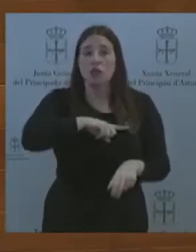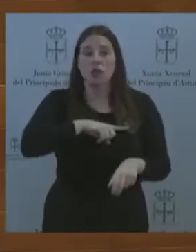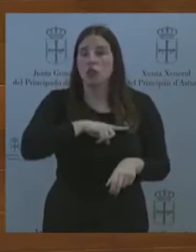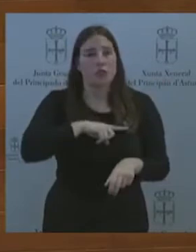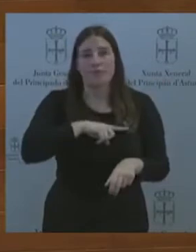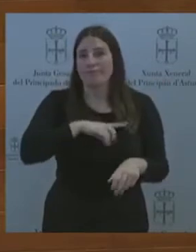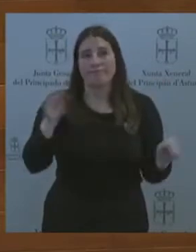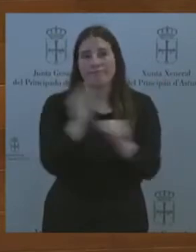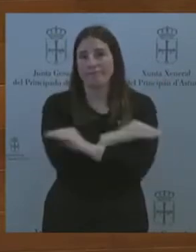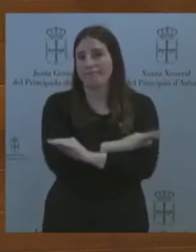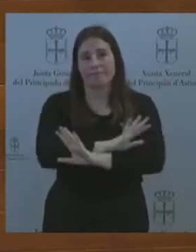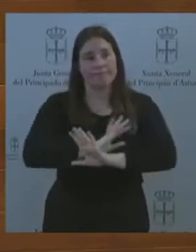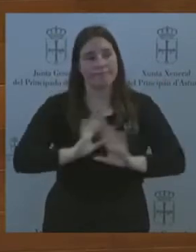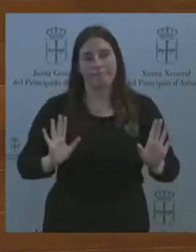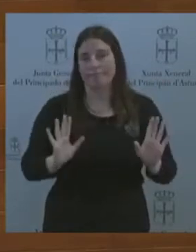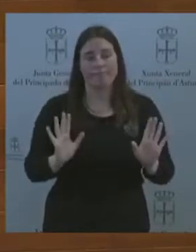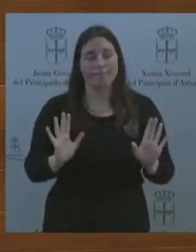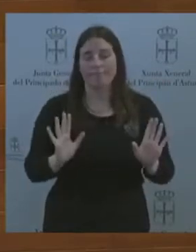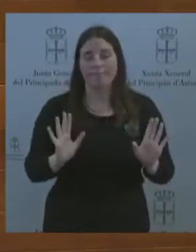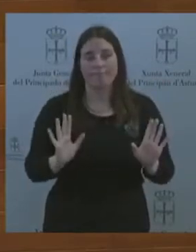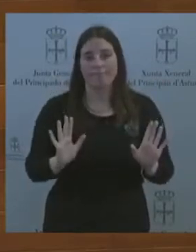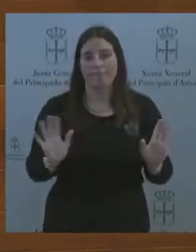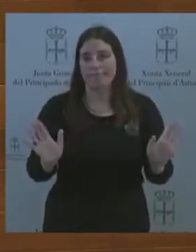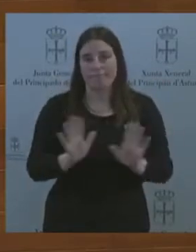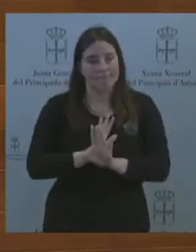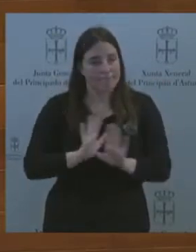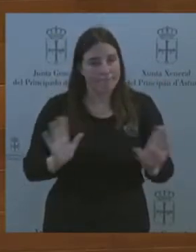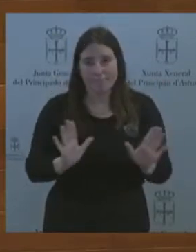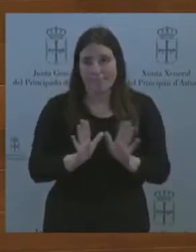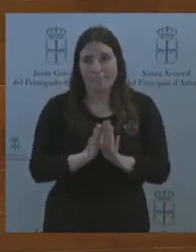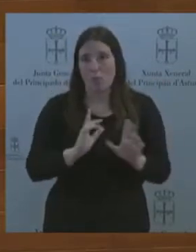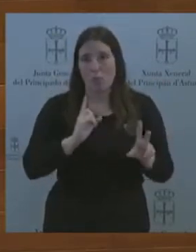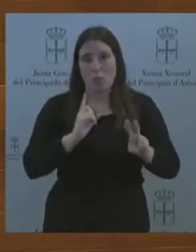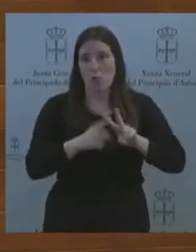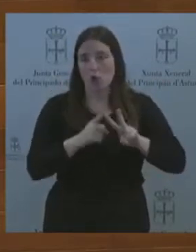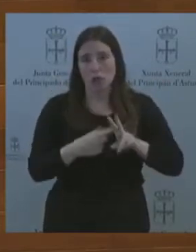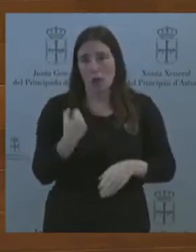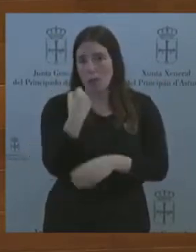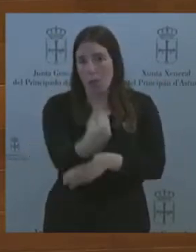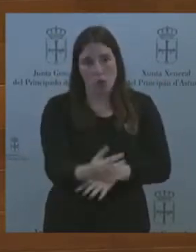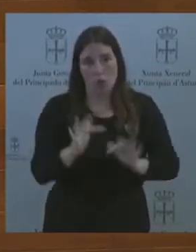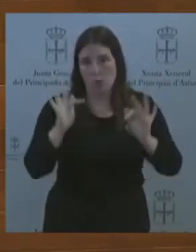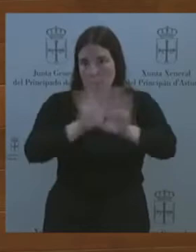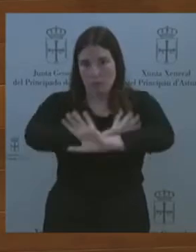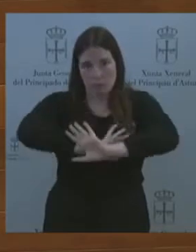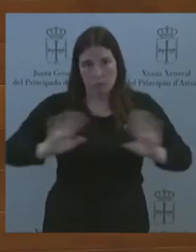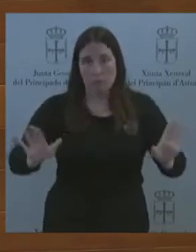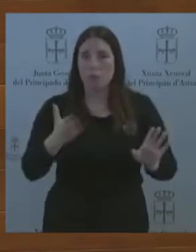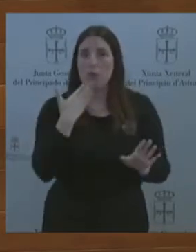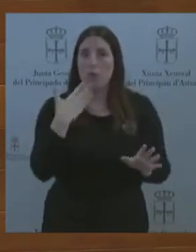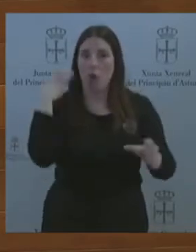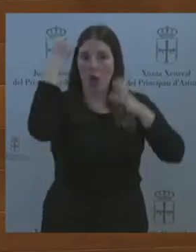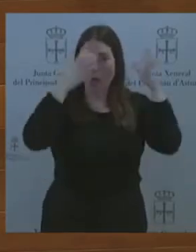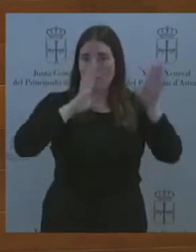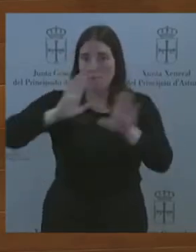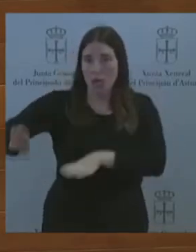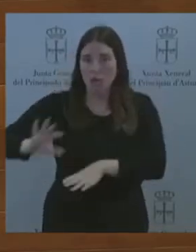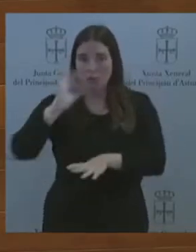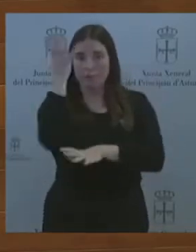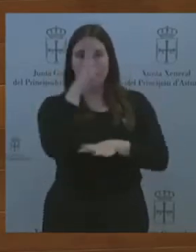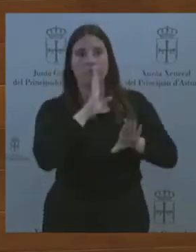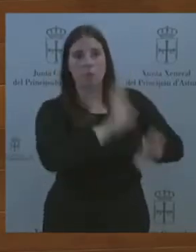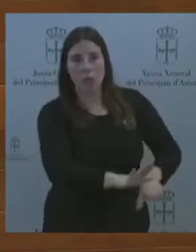jamás encontrará a Vox, como son el animalismo y el ecologismo, el dictamen de reto demográfico de cuya eficacia somos